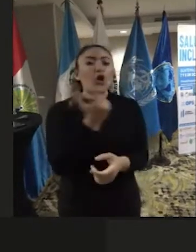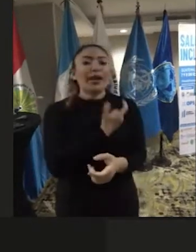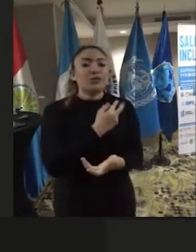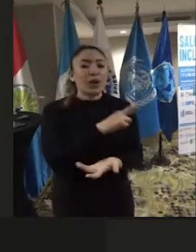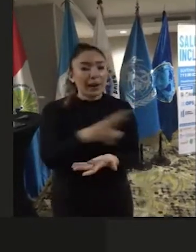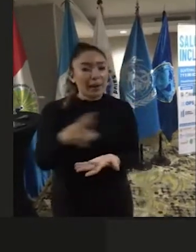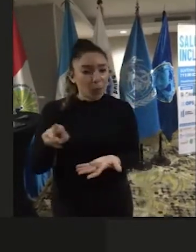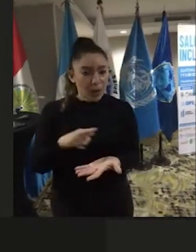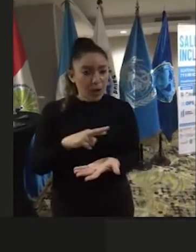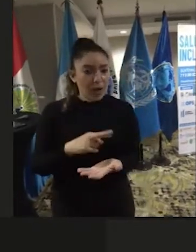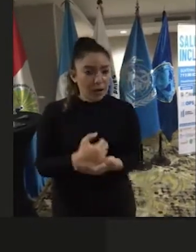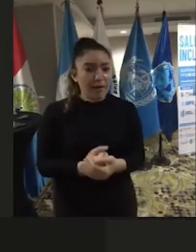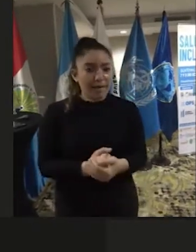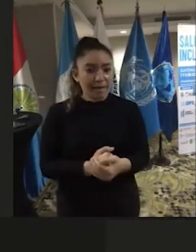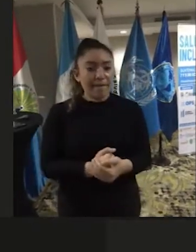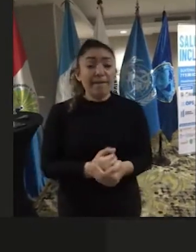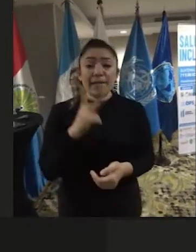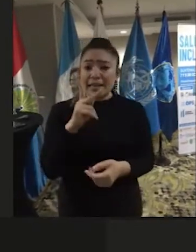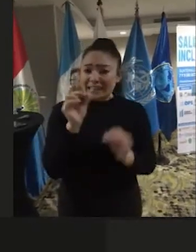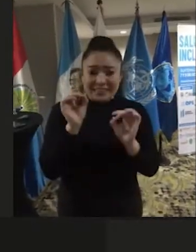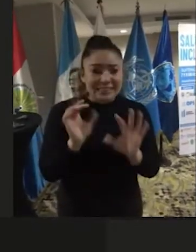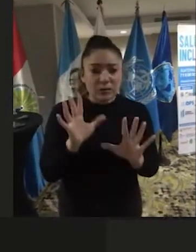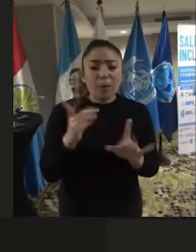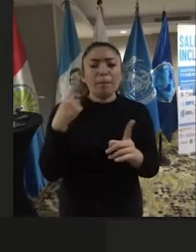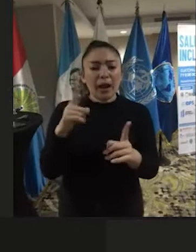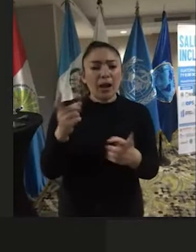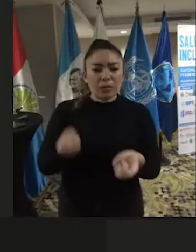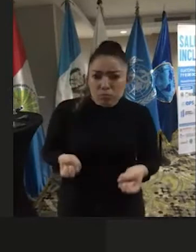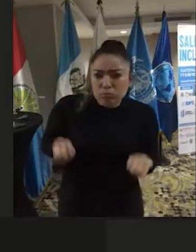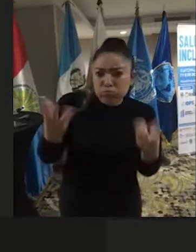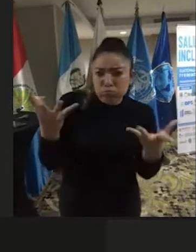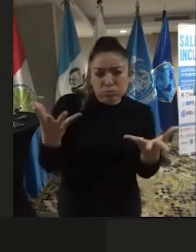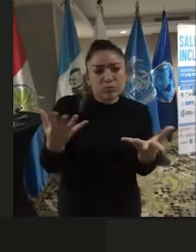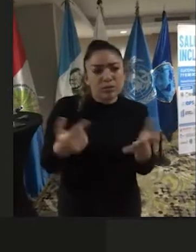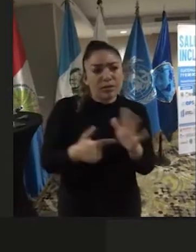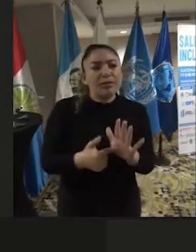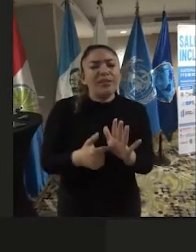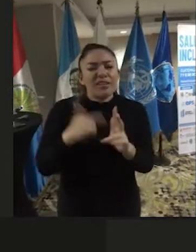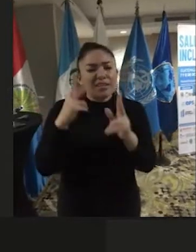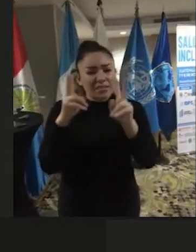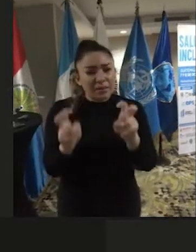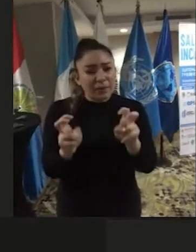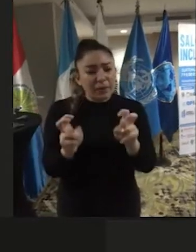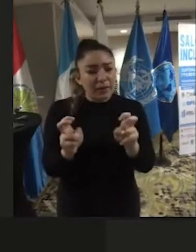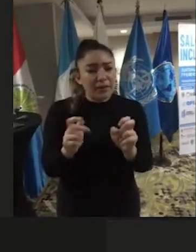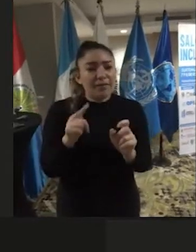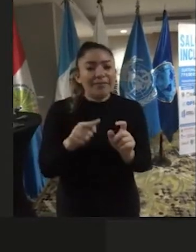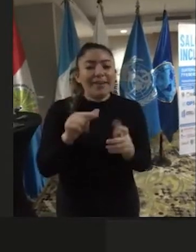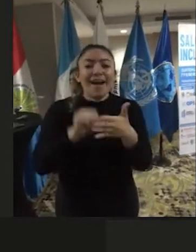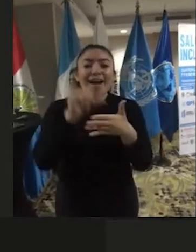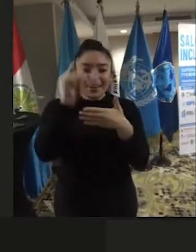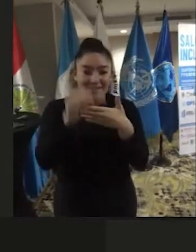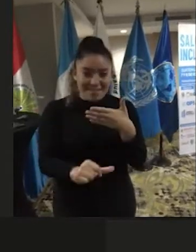y fue precisamente para abordar la agenda